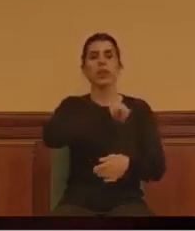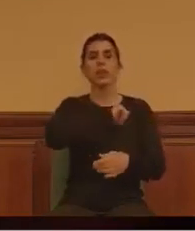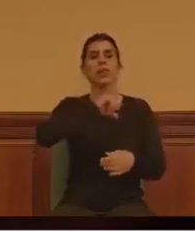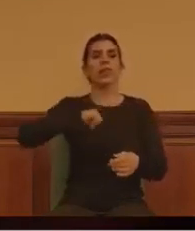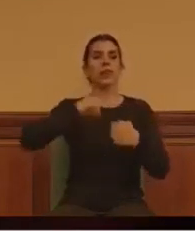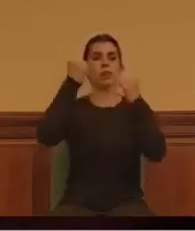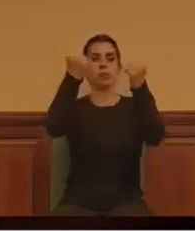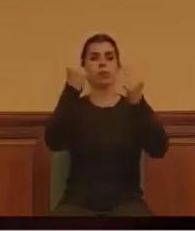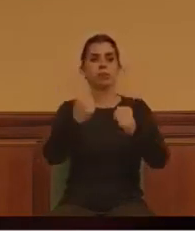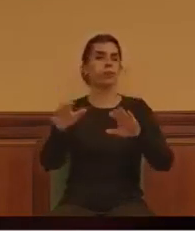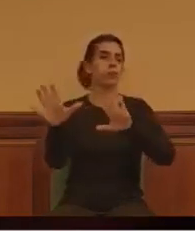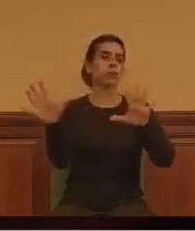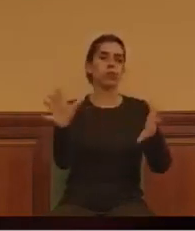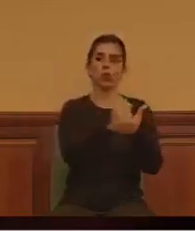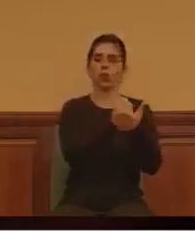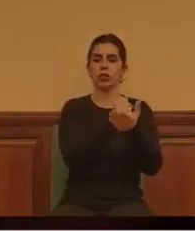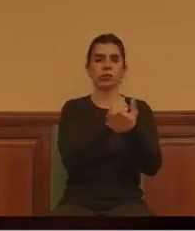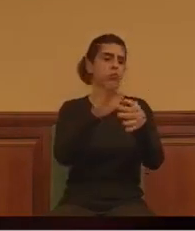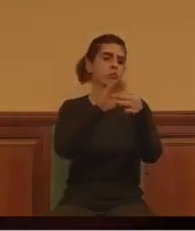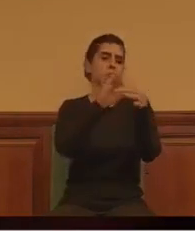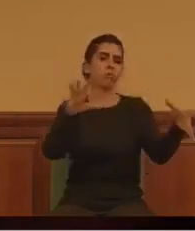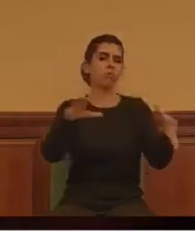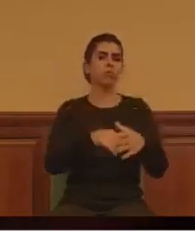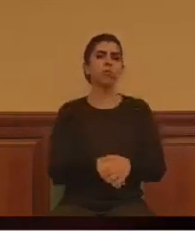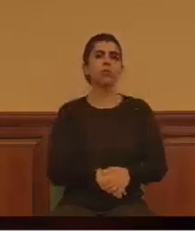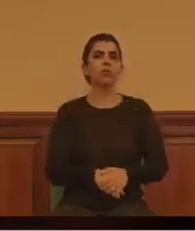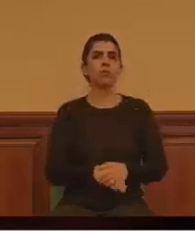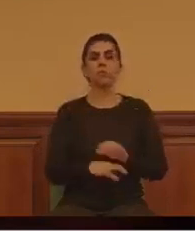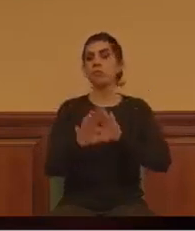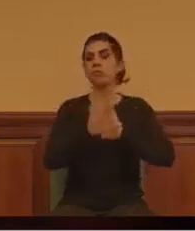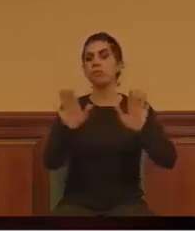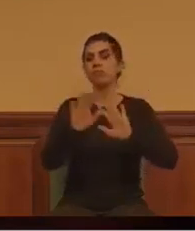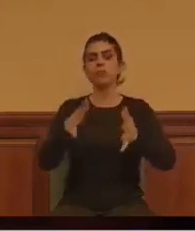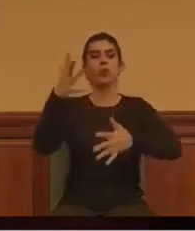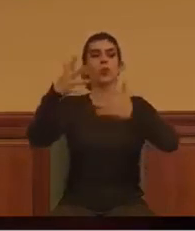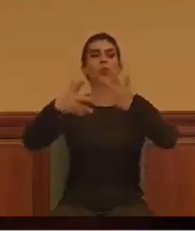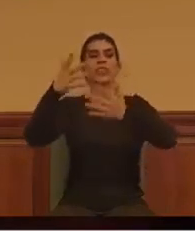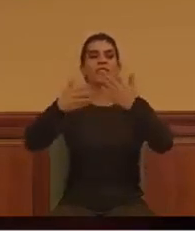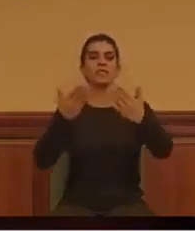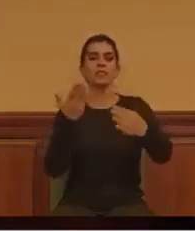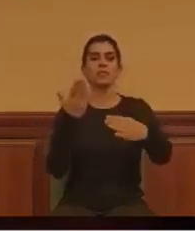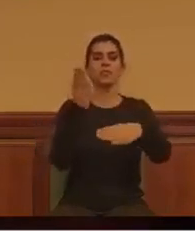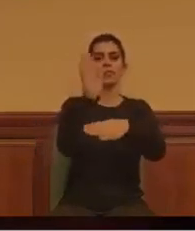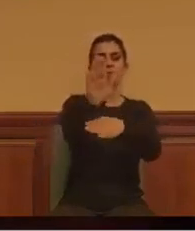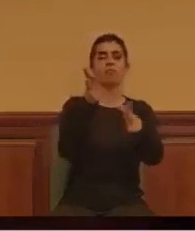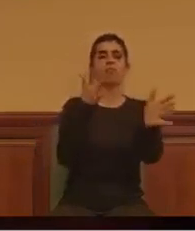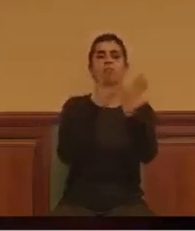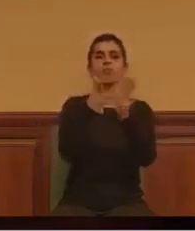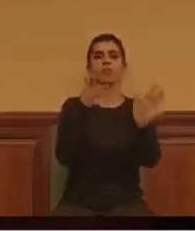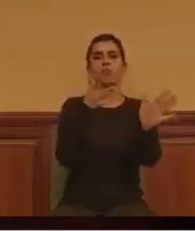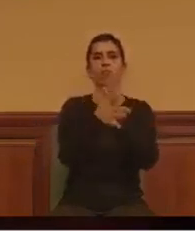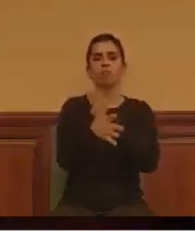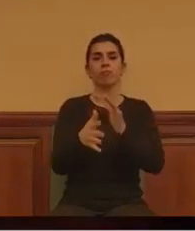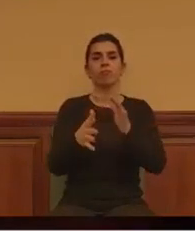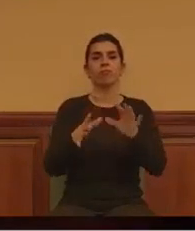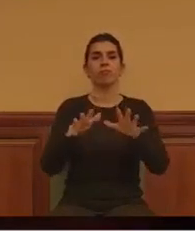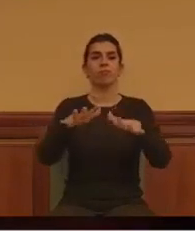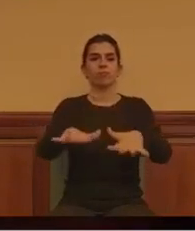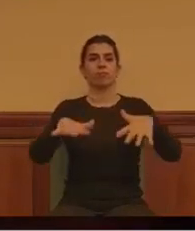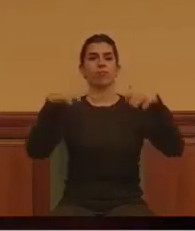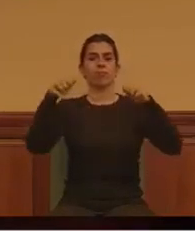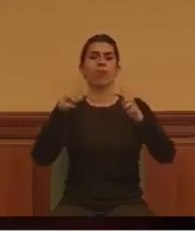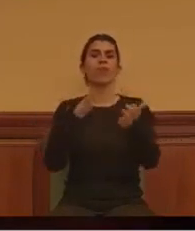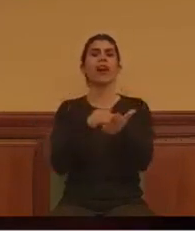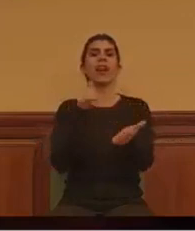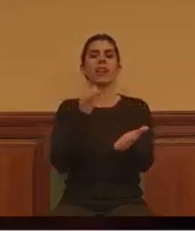instituciones. Únicamente rendidora de cuentas, eso sí, por supuesto, ante las Cortes Valencianas, es decir, ante